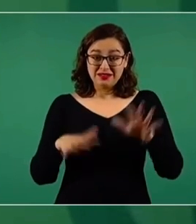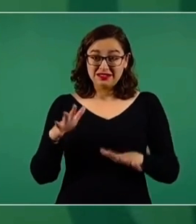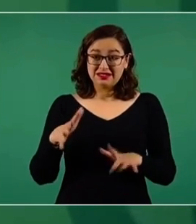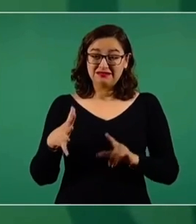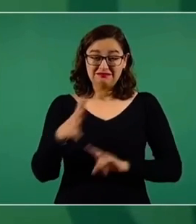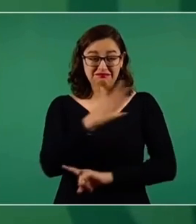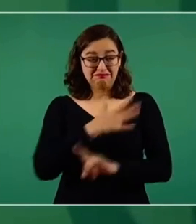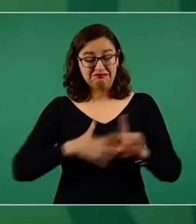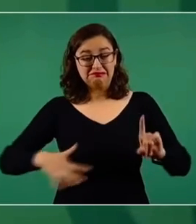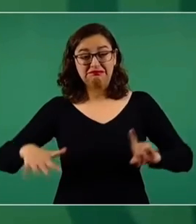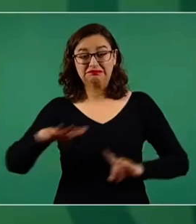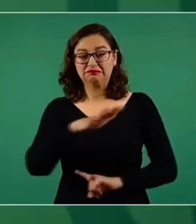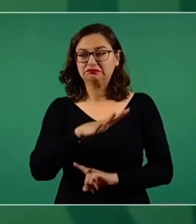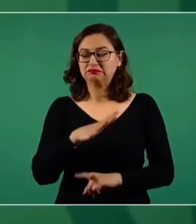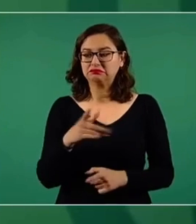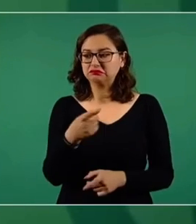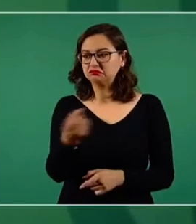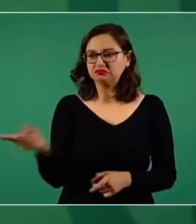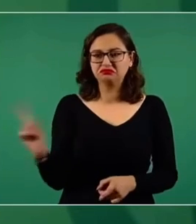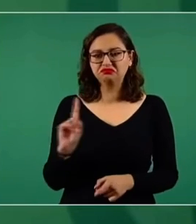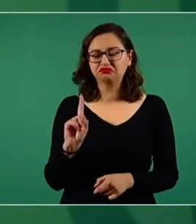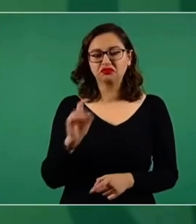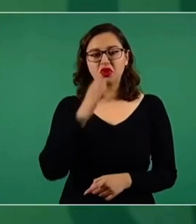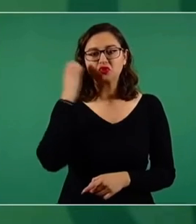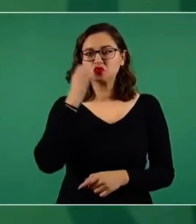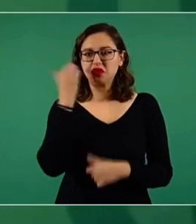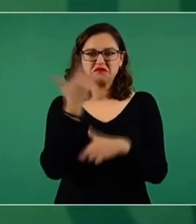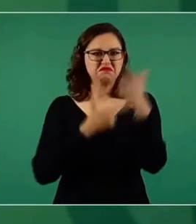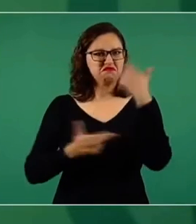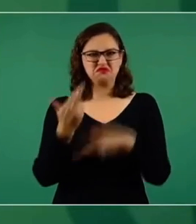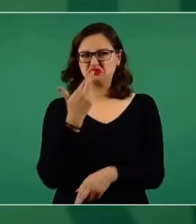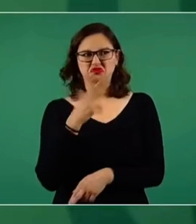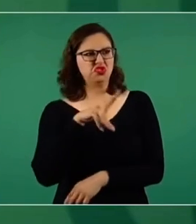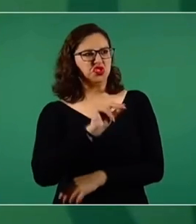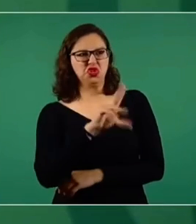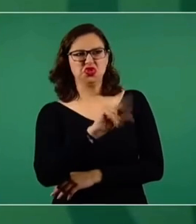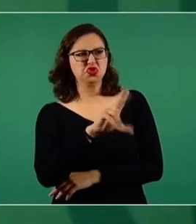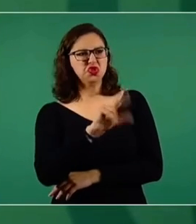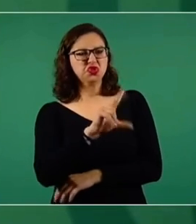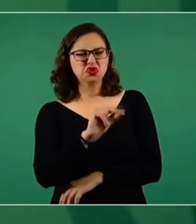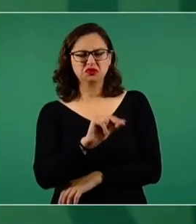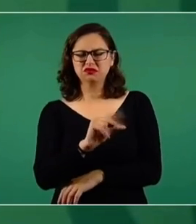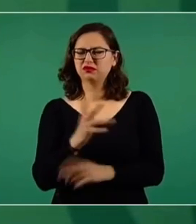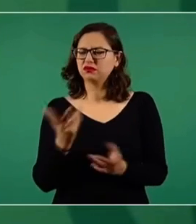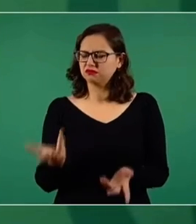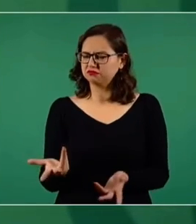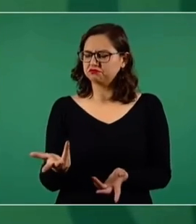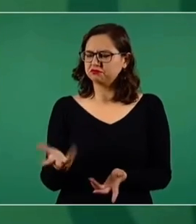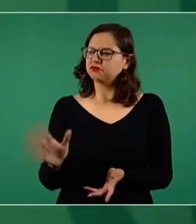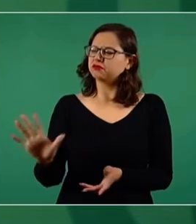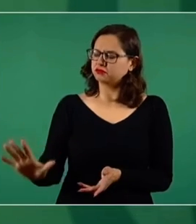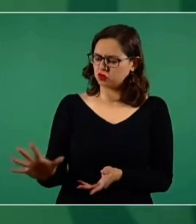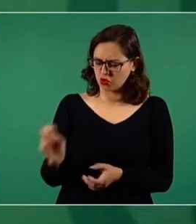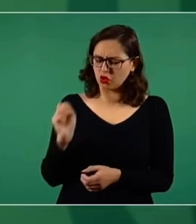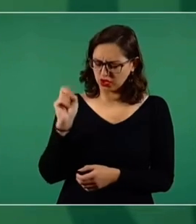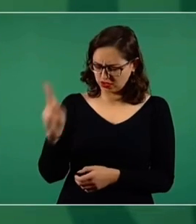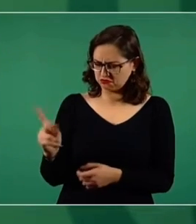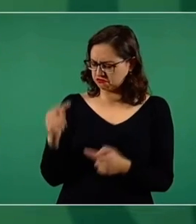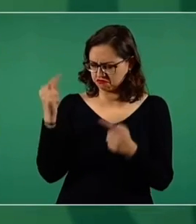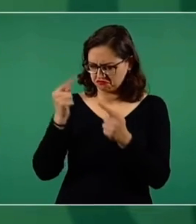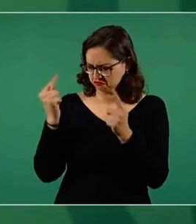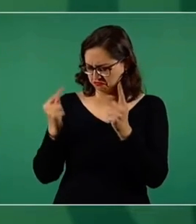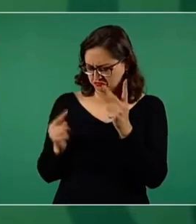situaciones de por qué no, yo los invitaría a que pensáramos y replanteáramos por qué sí y que se sumaran